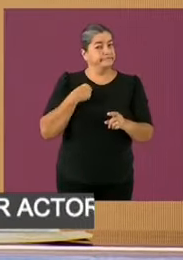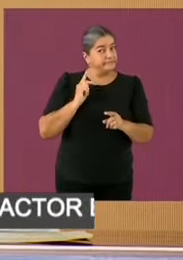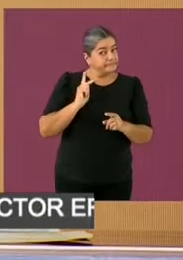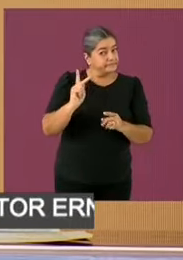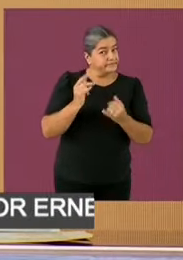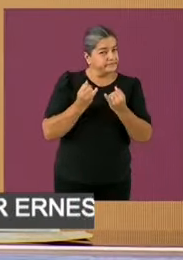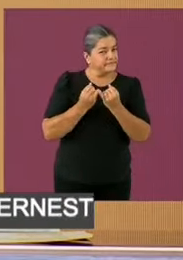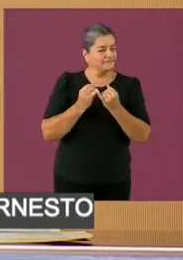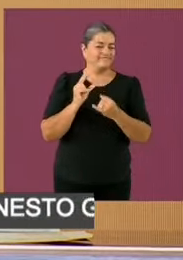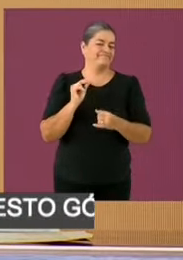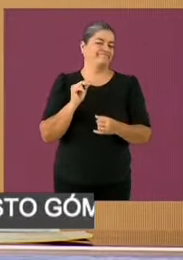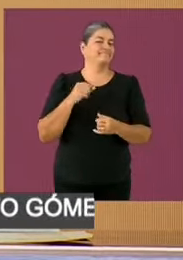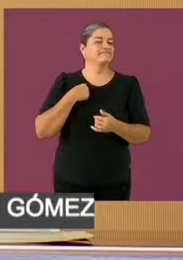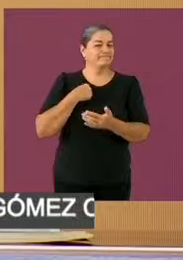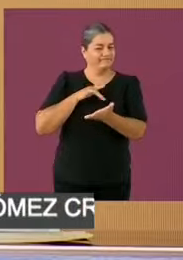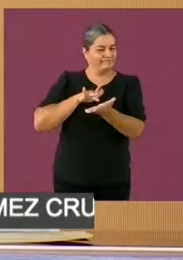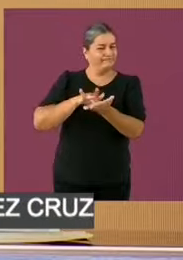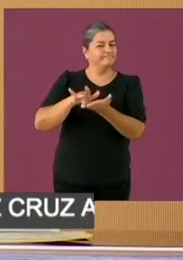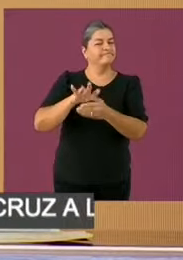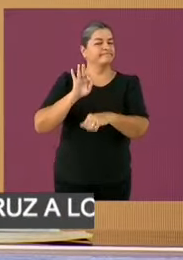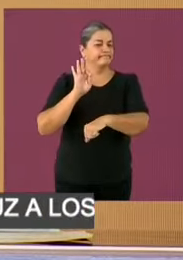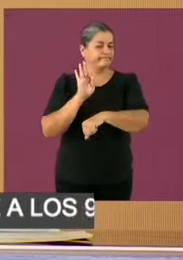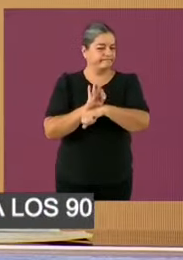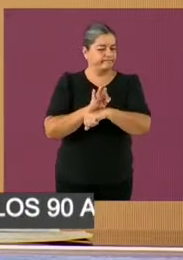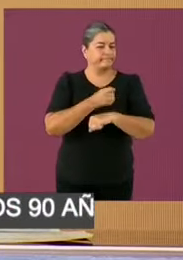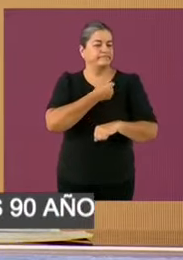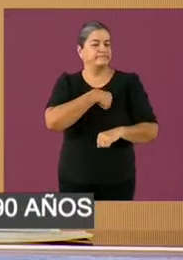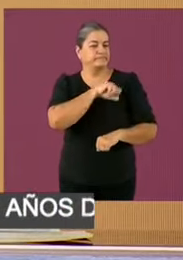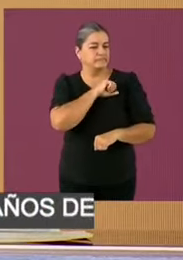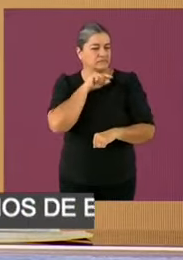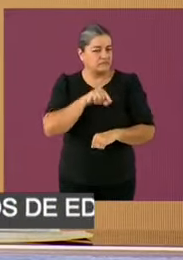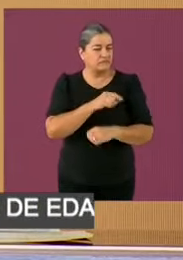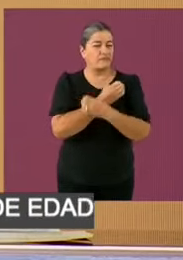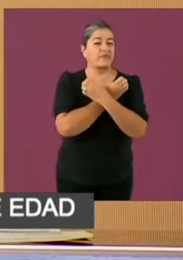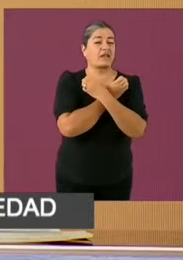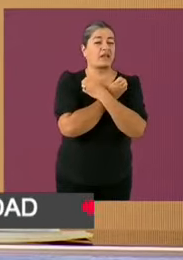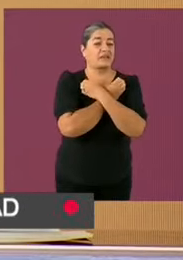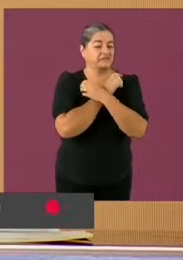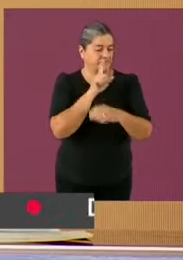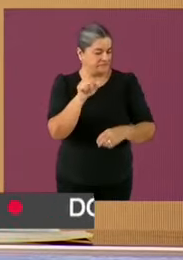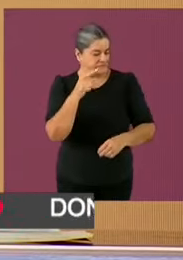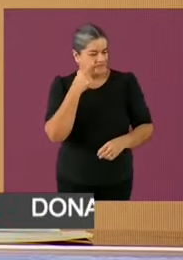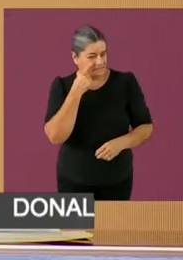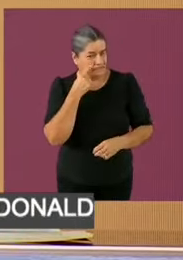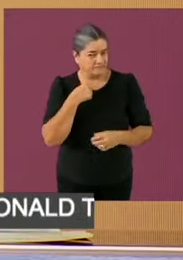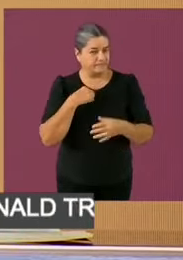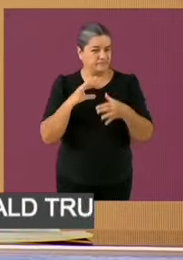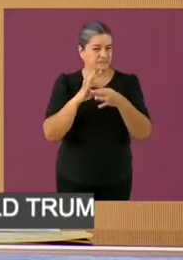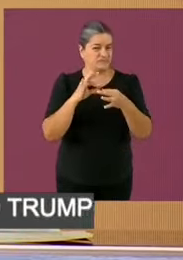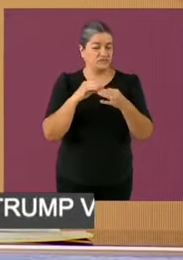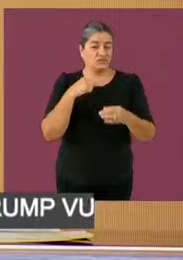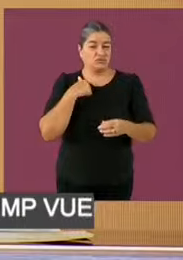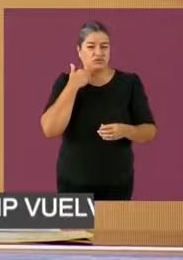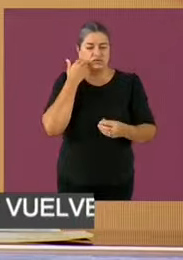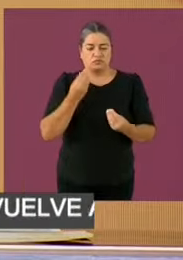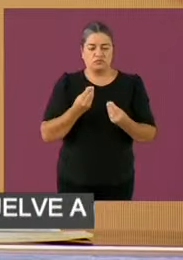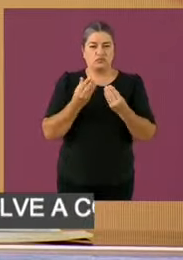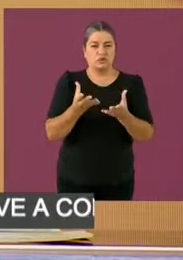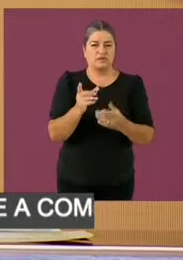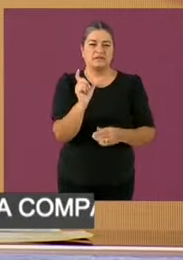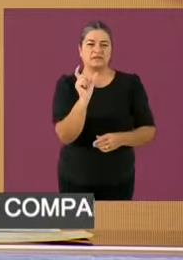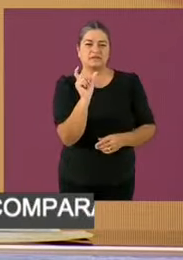Te explico, el nuevo seguro popular va a financiar con la tarjeta Mi Salud, la atención médica y si